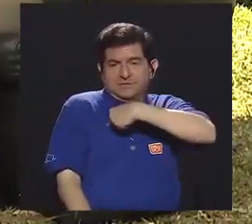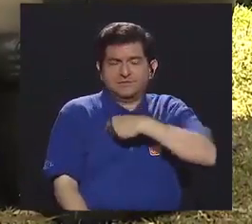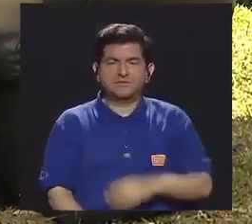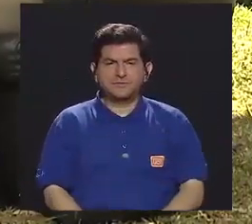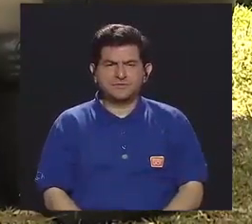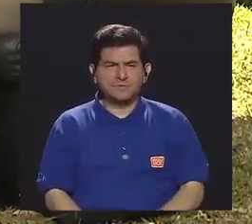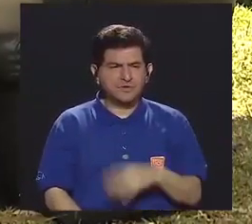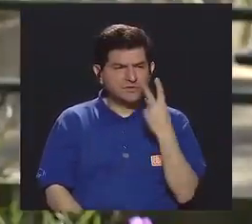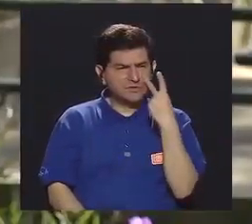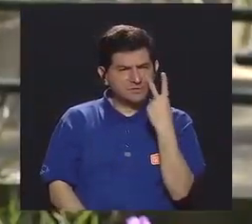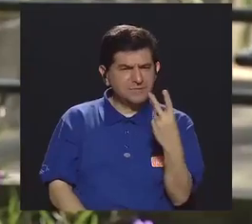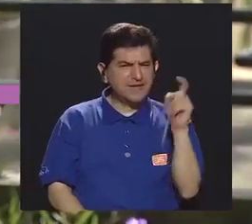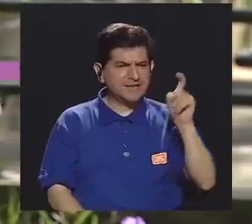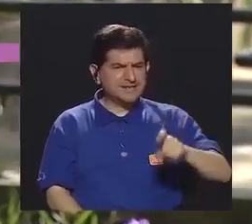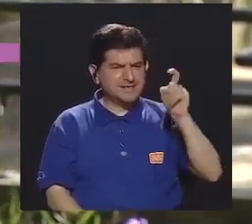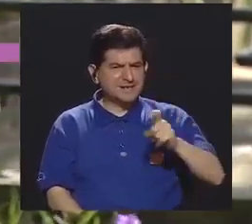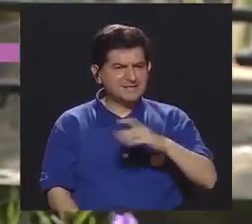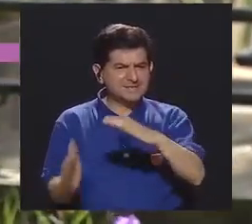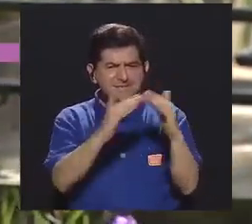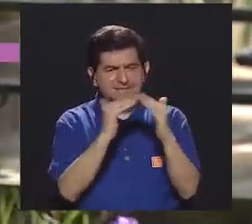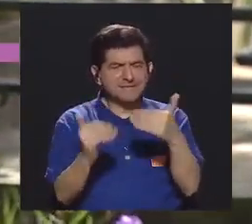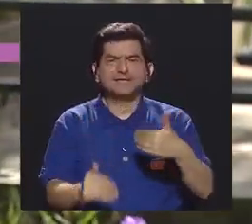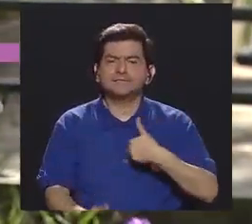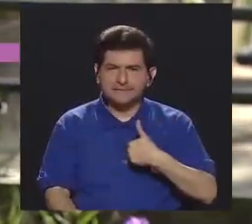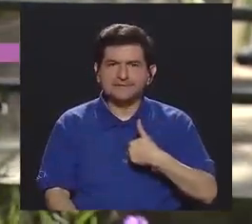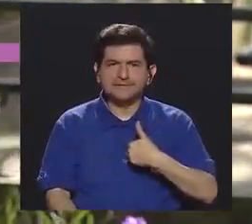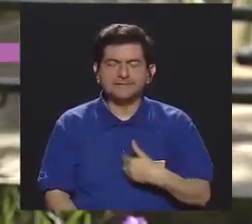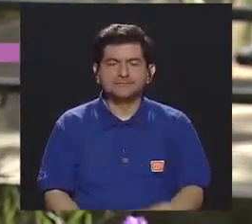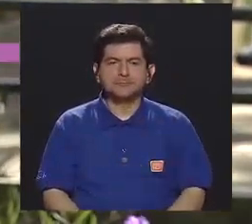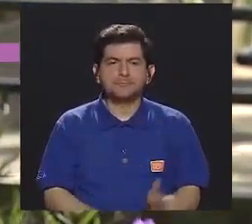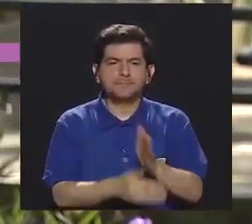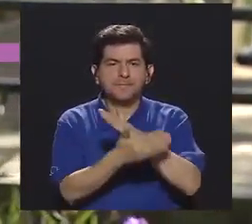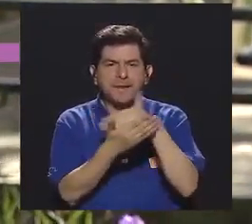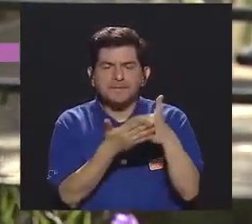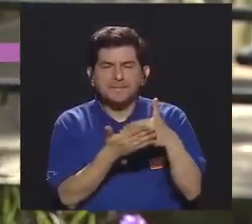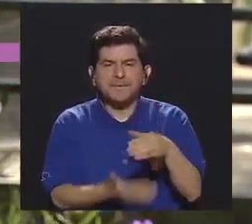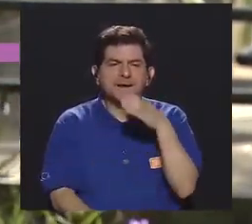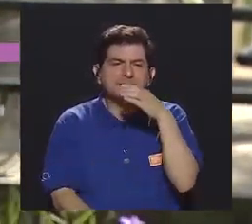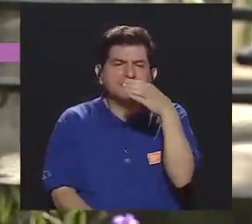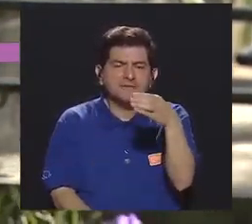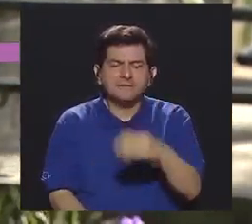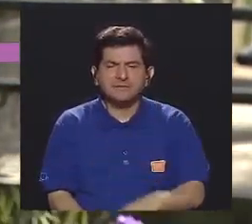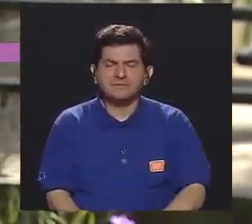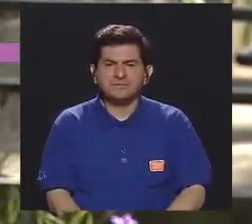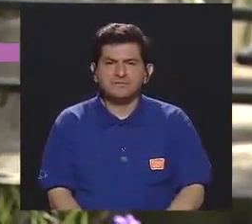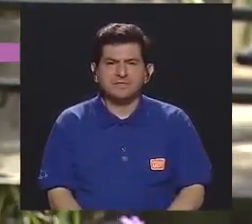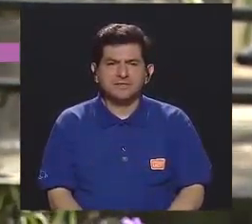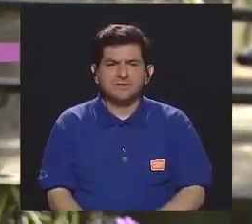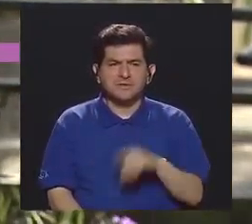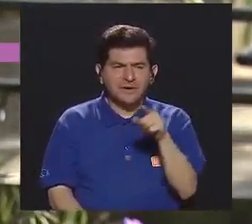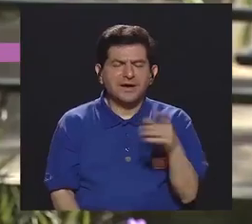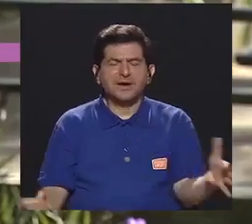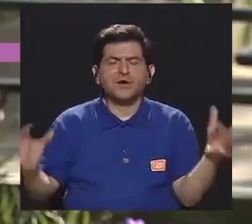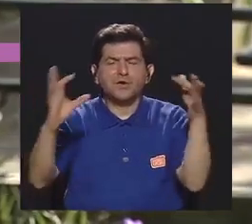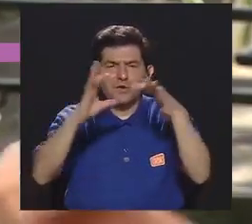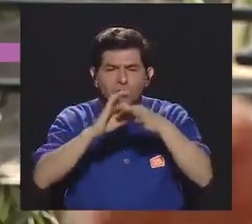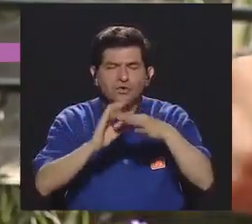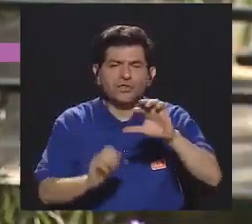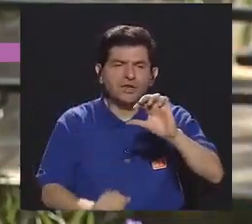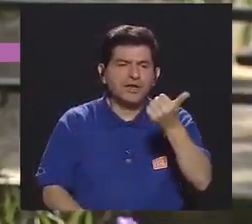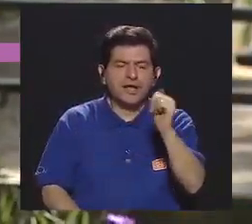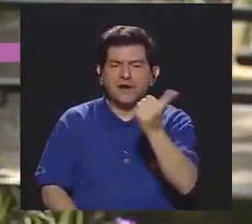ver que había necesidad en la comunidad, parte de la articulación que se necesitó fue